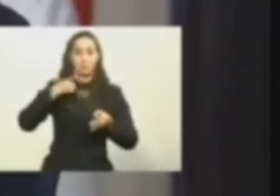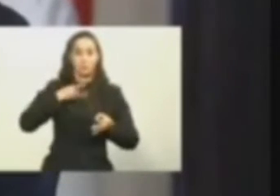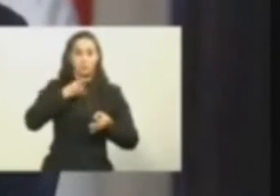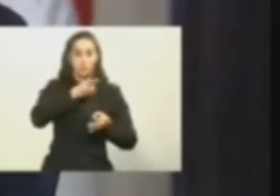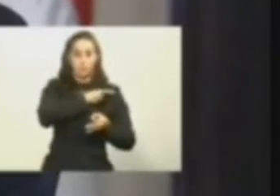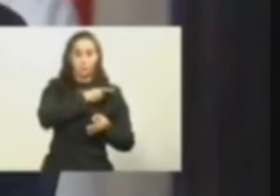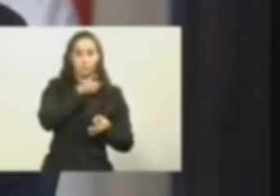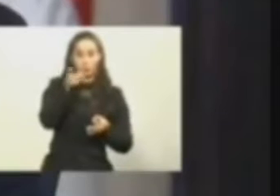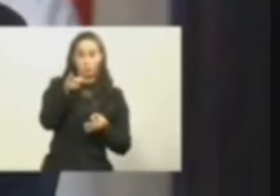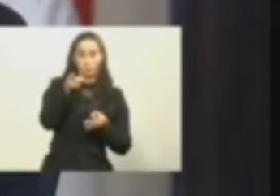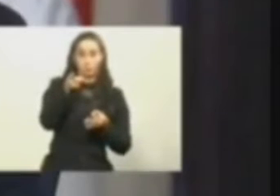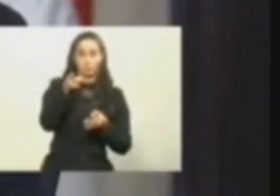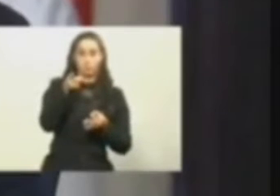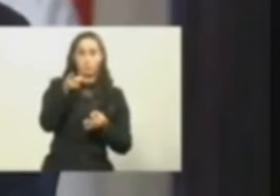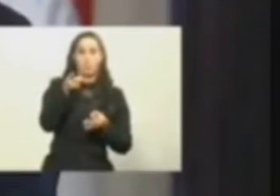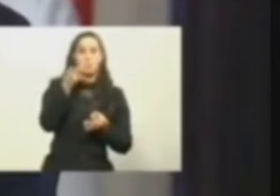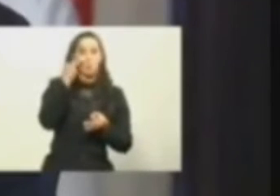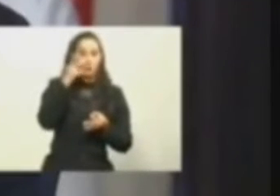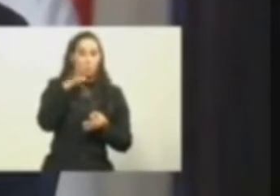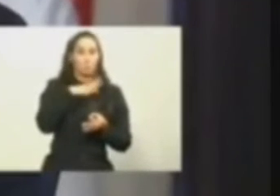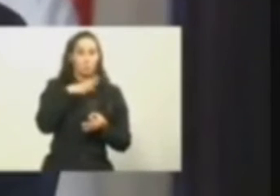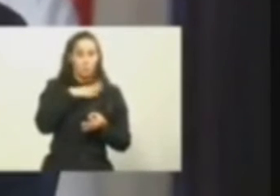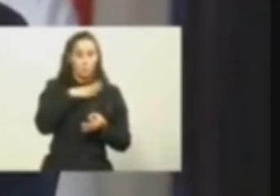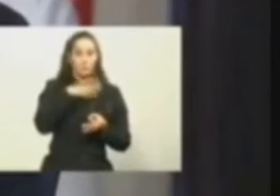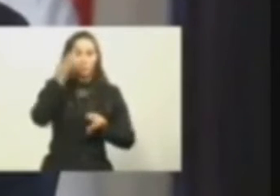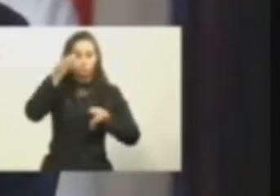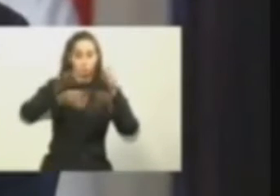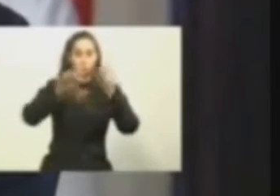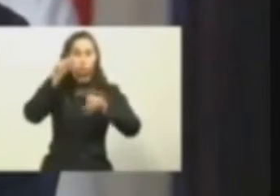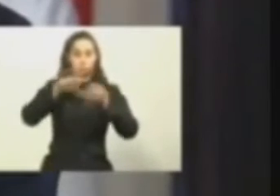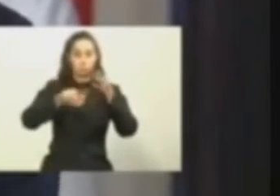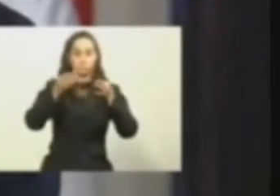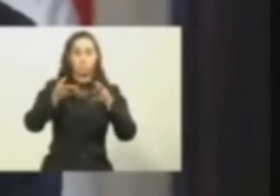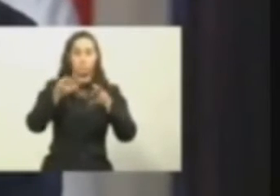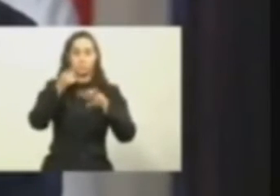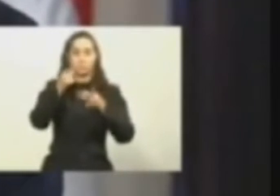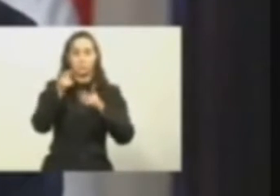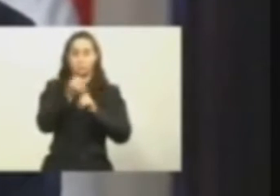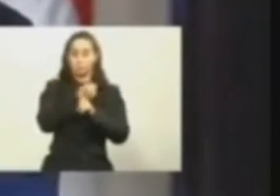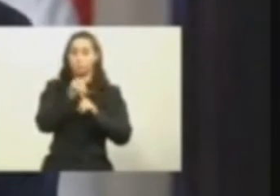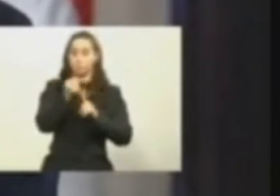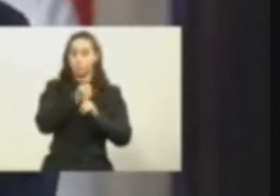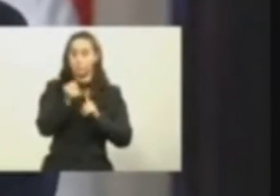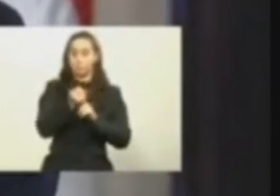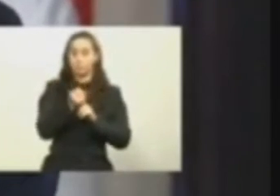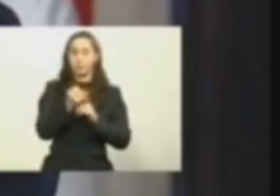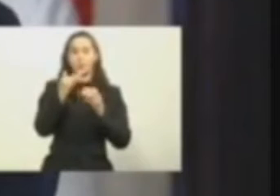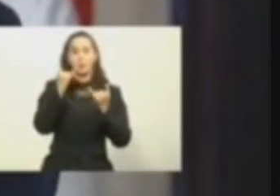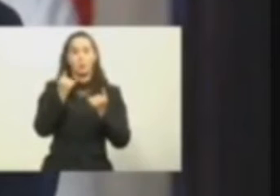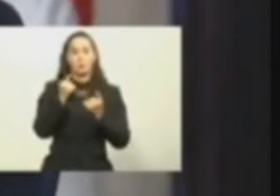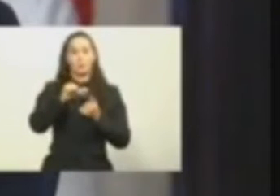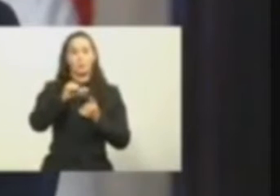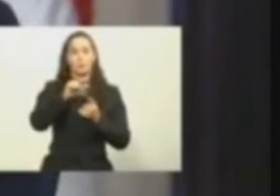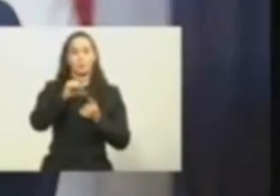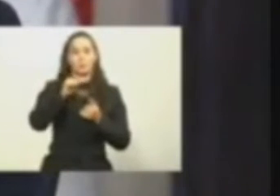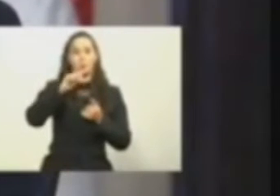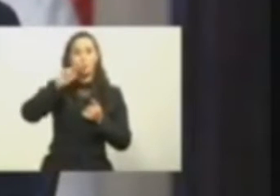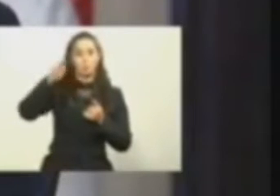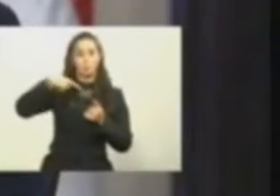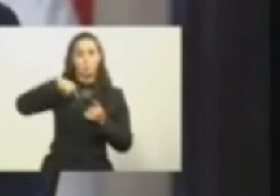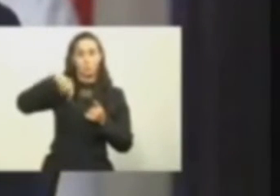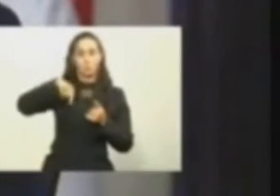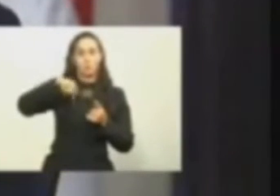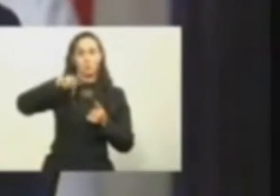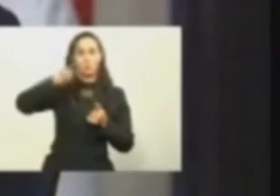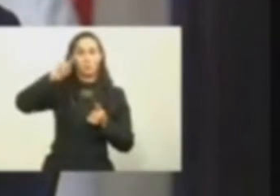que tiene el diputado por parte de la Policía Nacional. Hemos recibido la información de que existe un señalamiento por parte de la Policía Nacional al